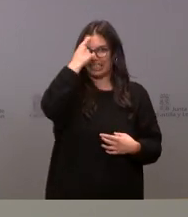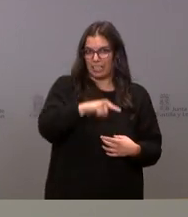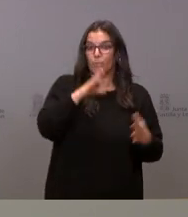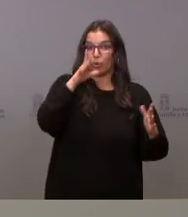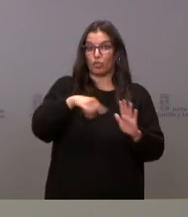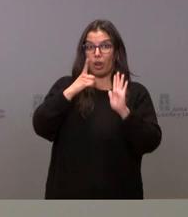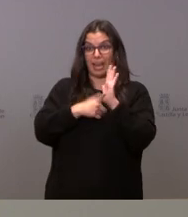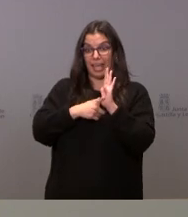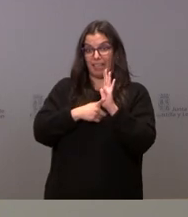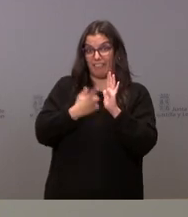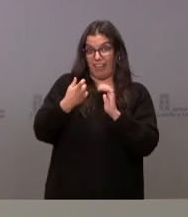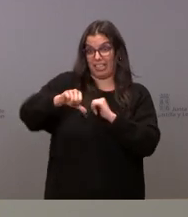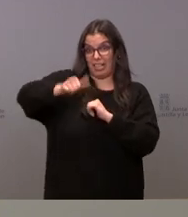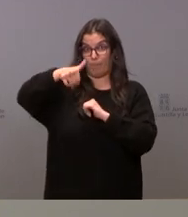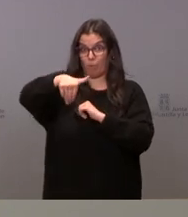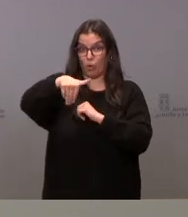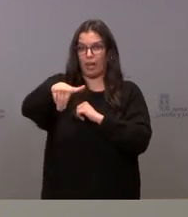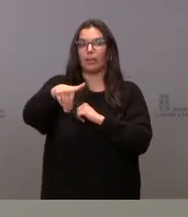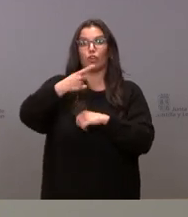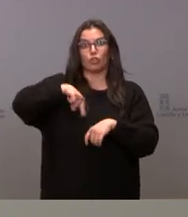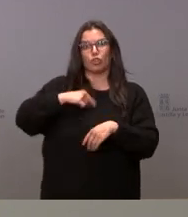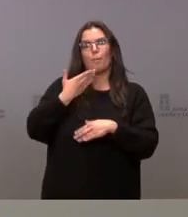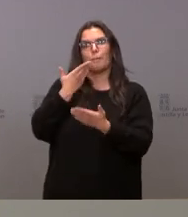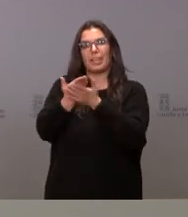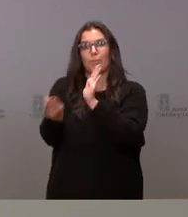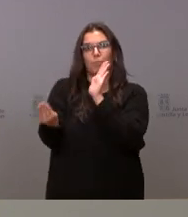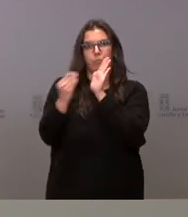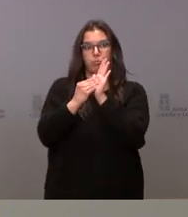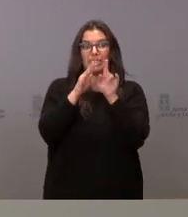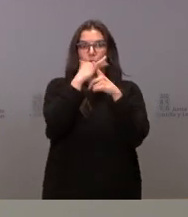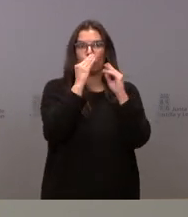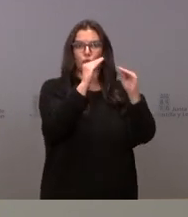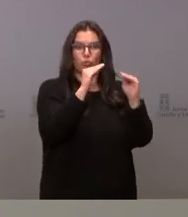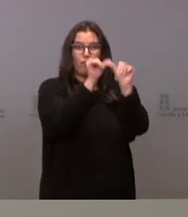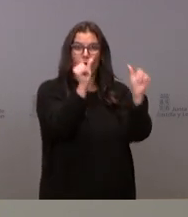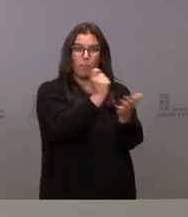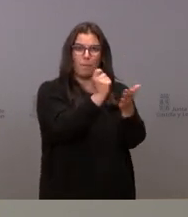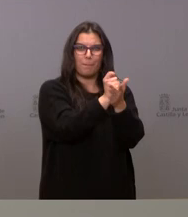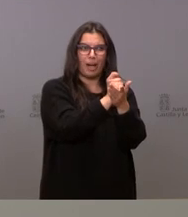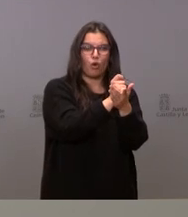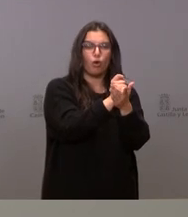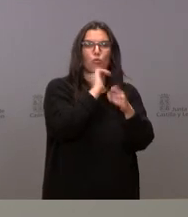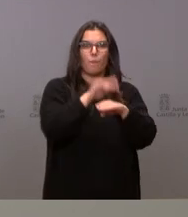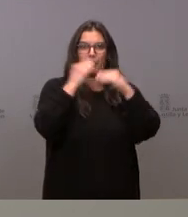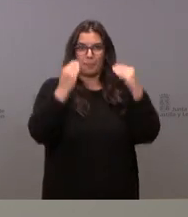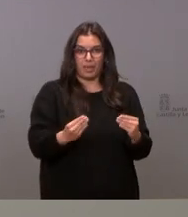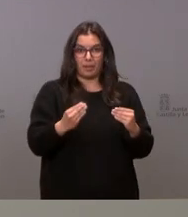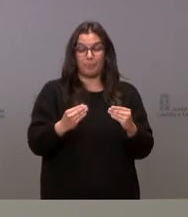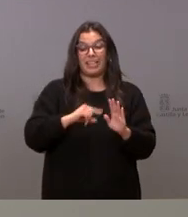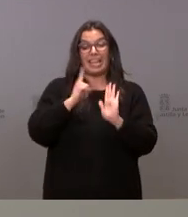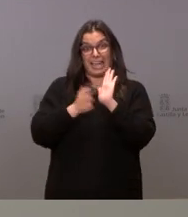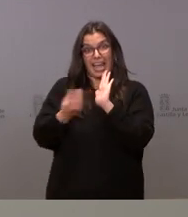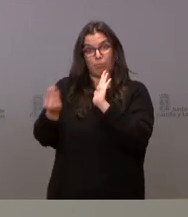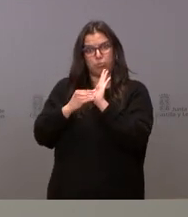que está pendiente de ser publicada que se regularizara esa situación y en esa ley está prevista pero como todas las leyes